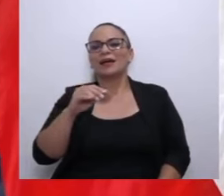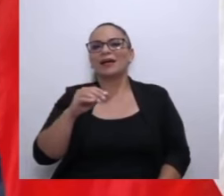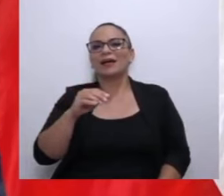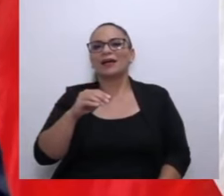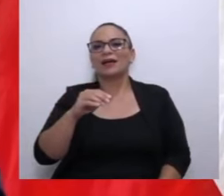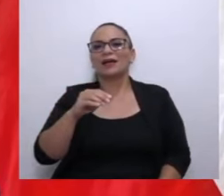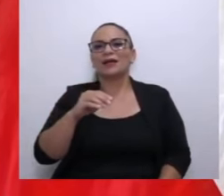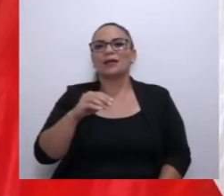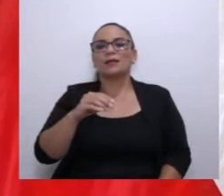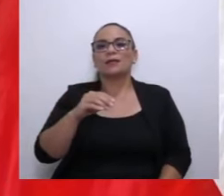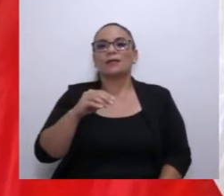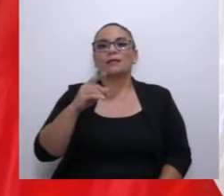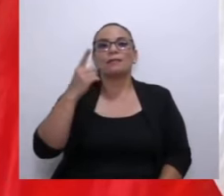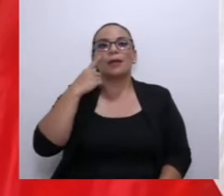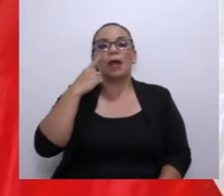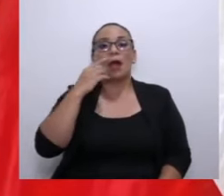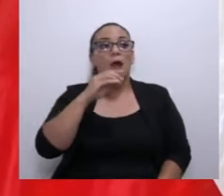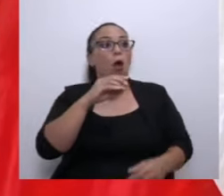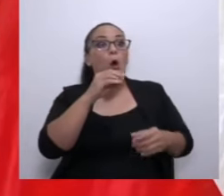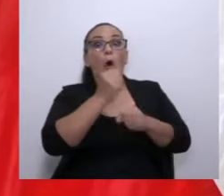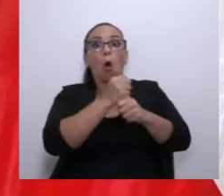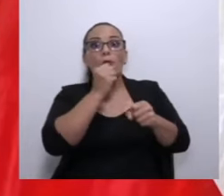Obra impostergable, a la Contraloría le dicen que no.